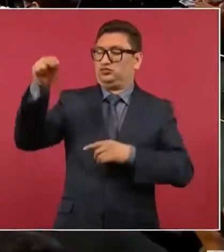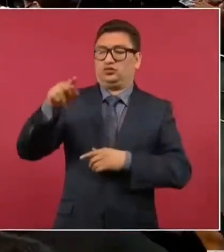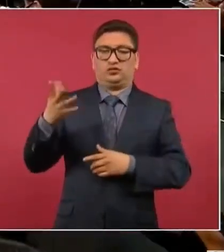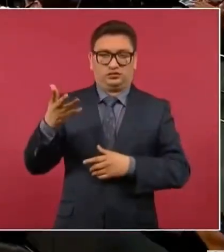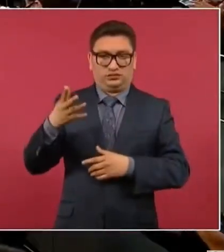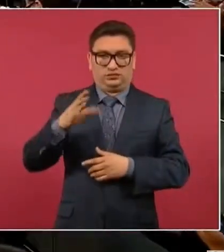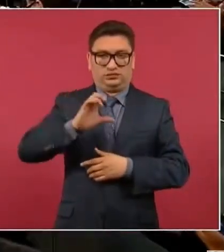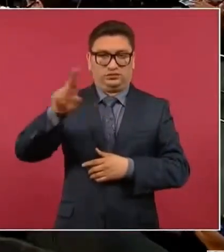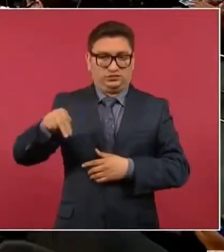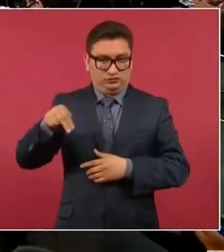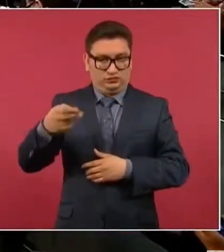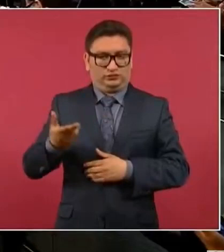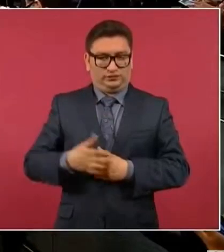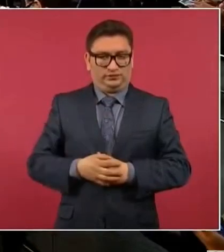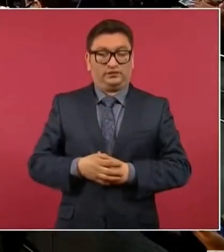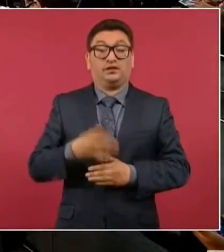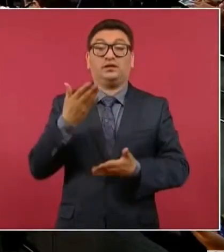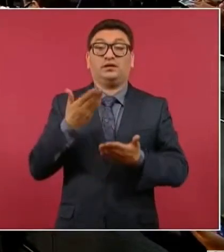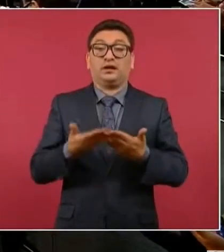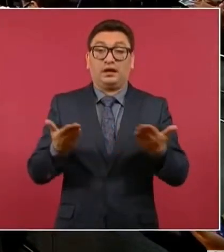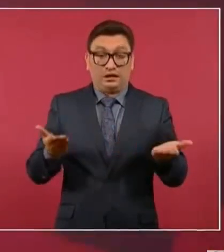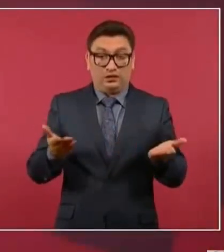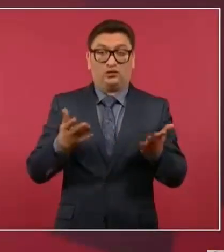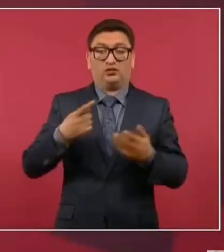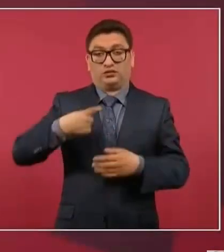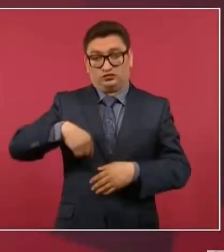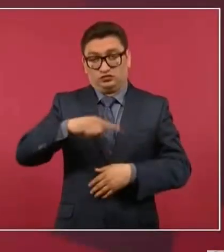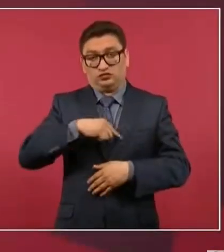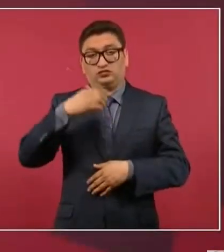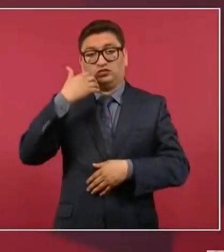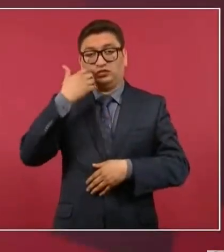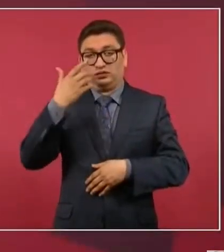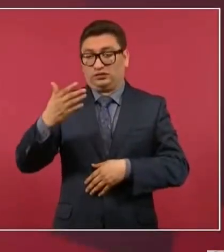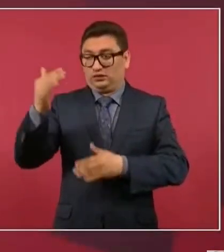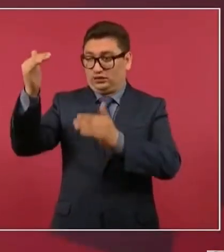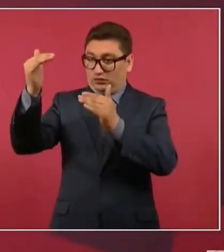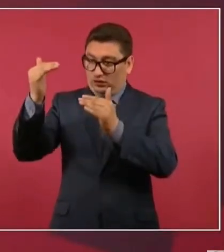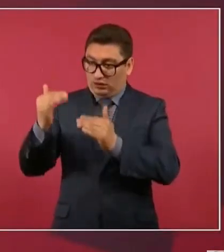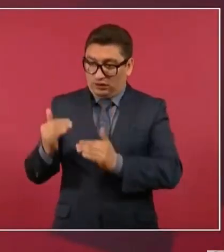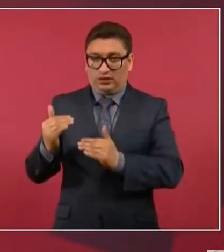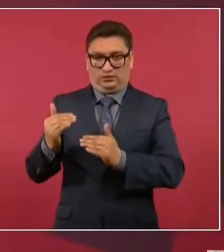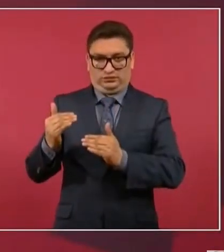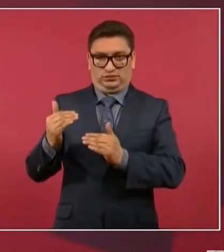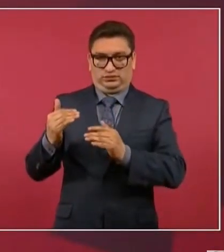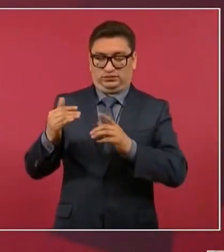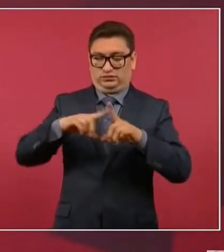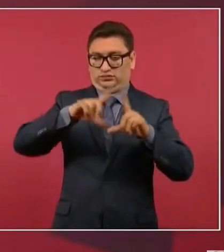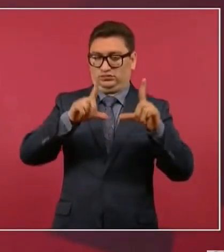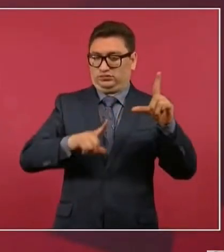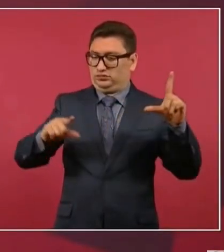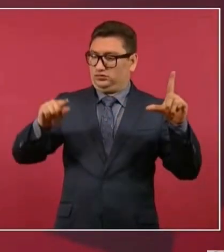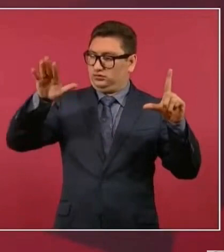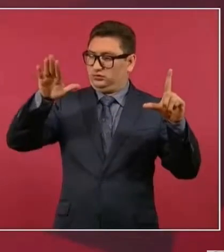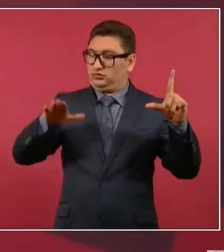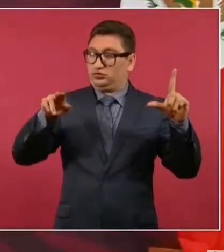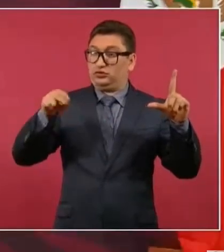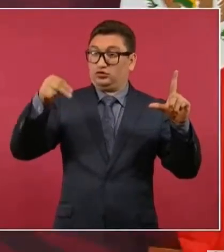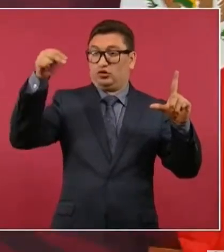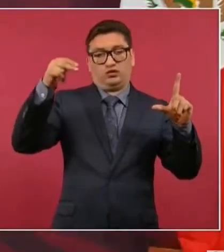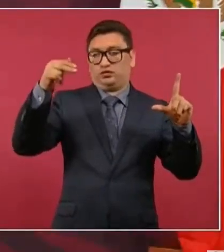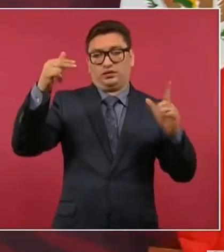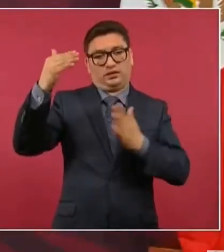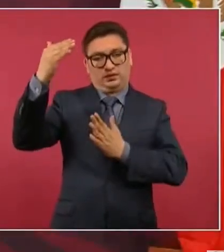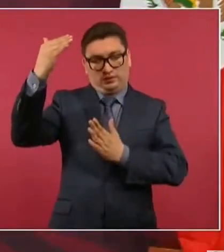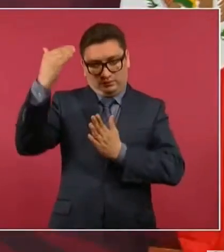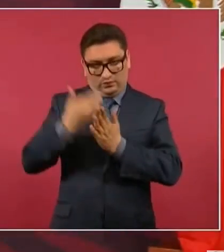Cancún. De ahora, lo que queremos es bajar del norte al sur en Quintana